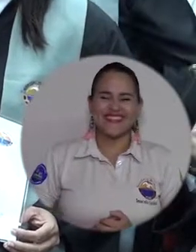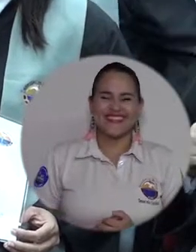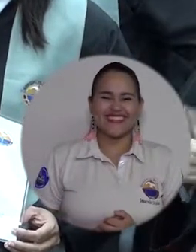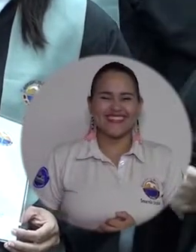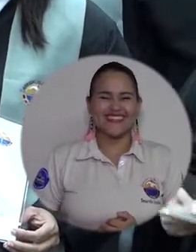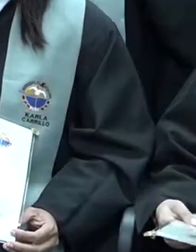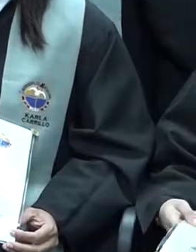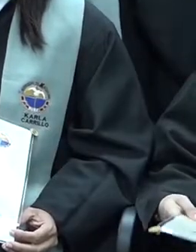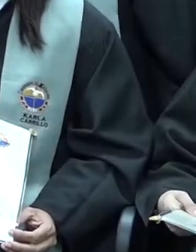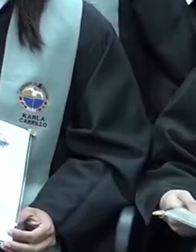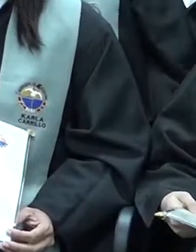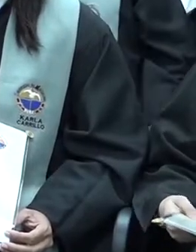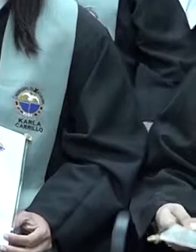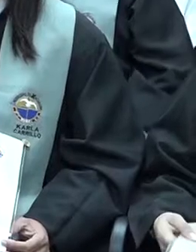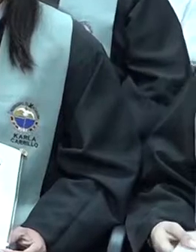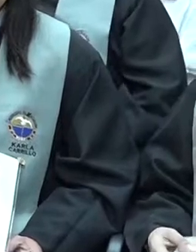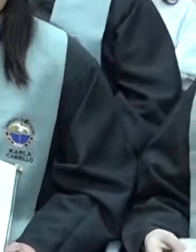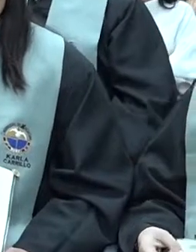Padilla García.